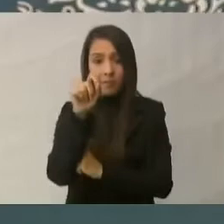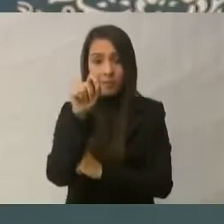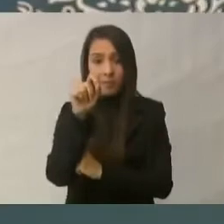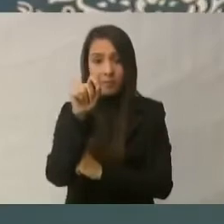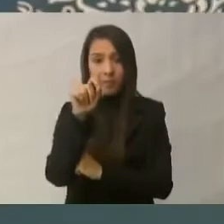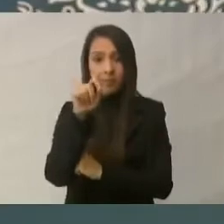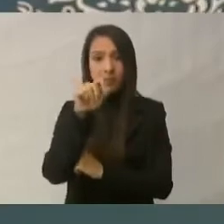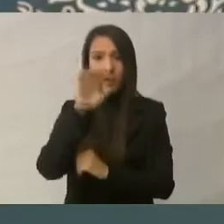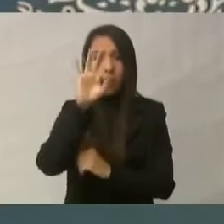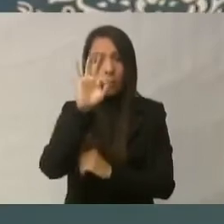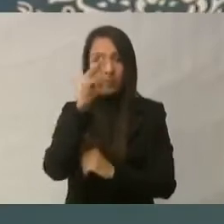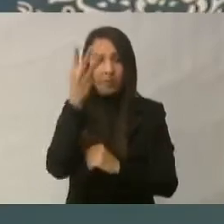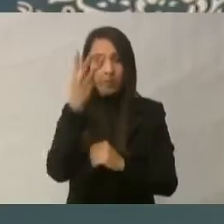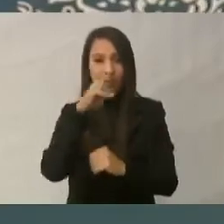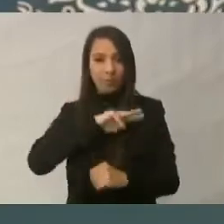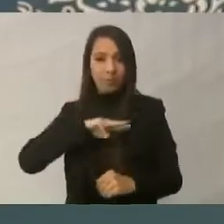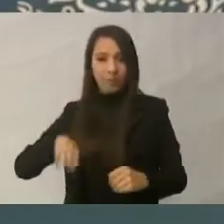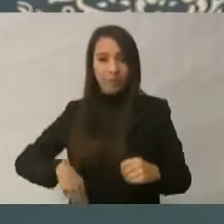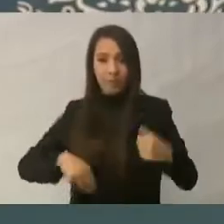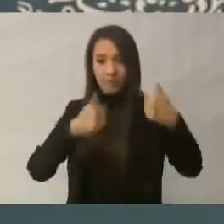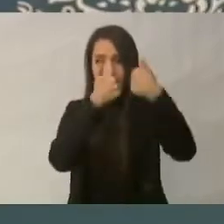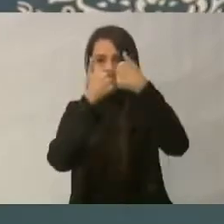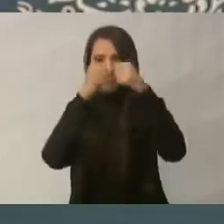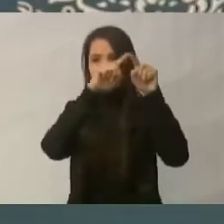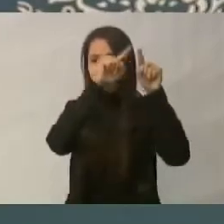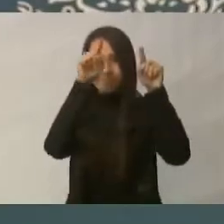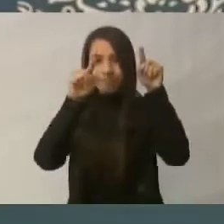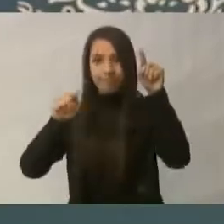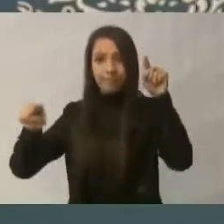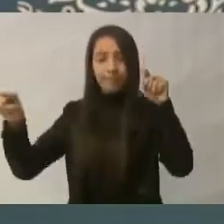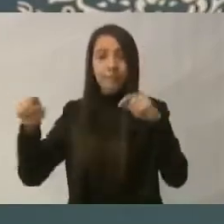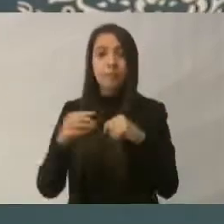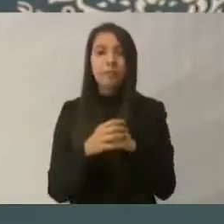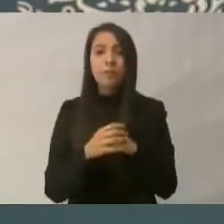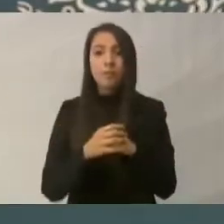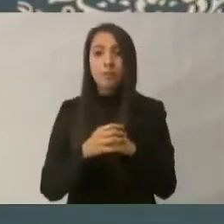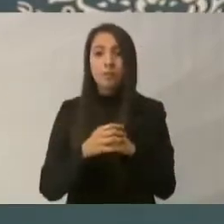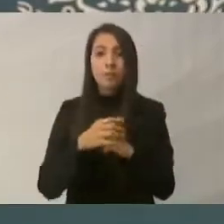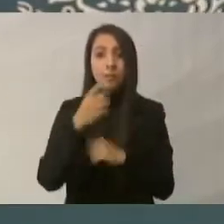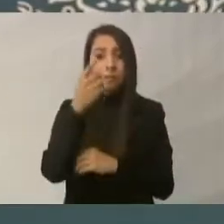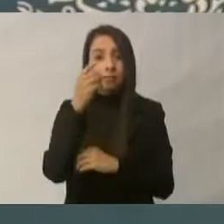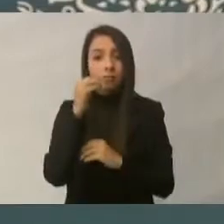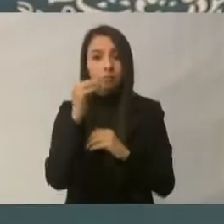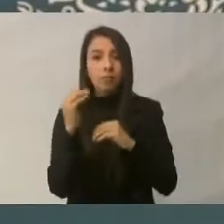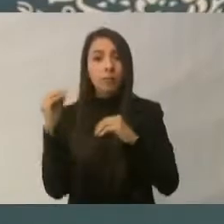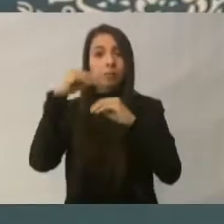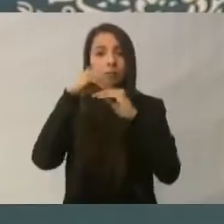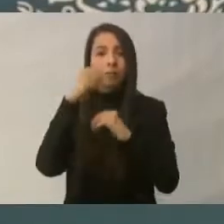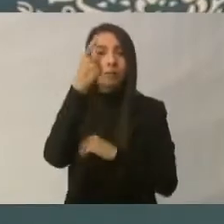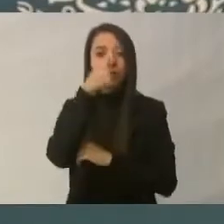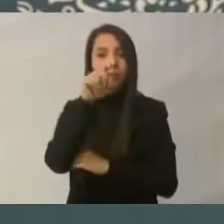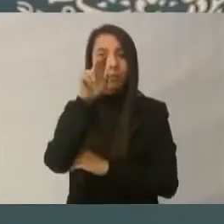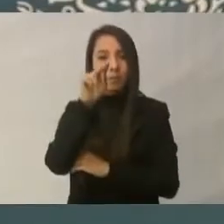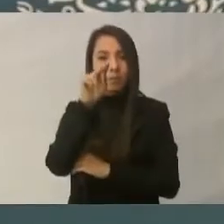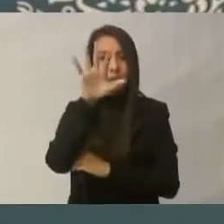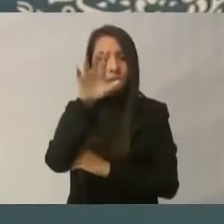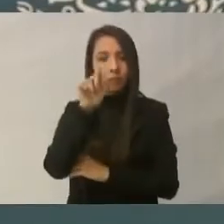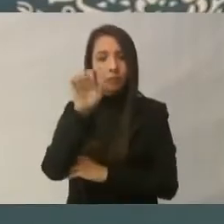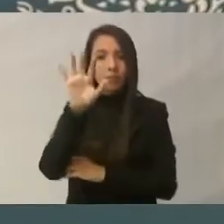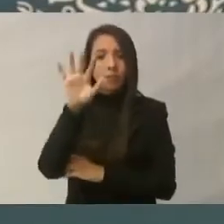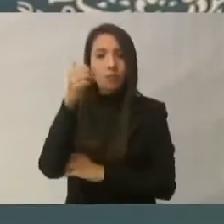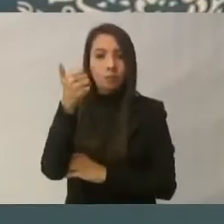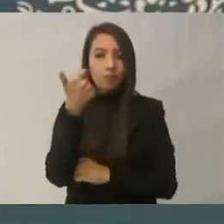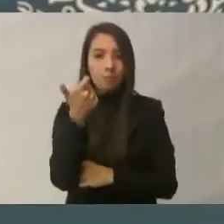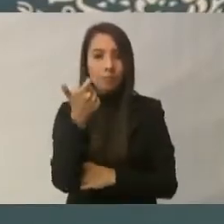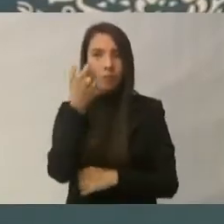43 municipios de la Zona Libre de la Frontera Norte pasó a 185.57 de pesos diarios.